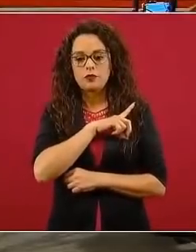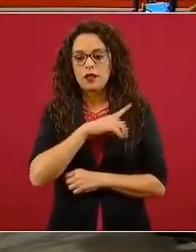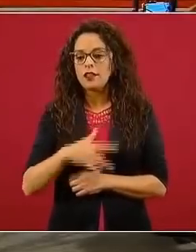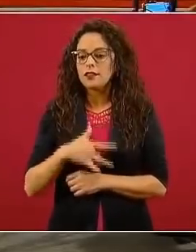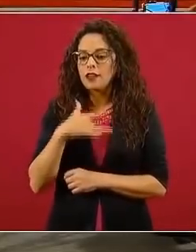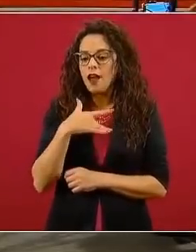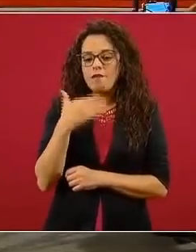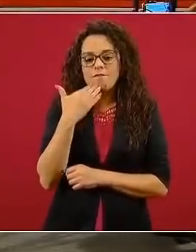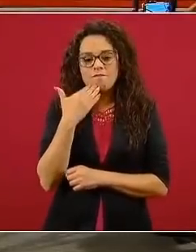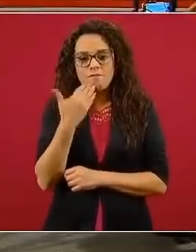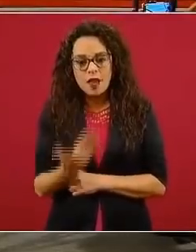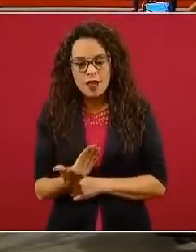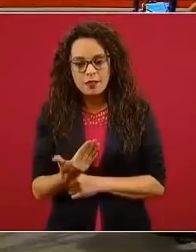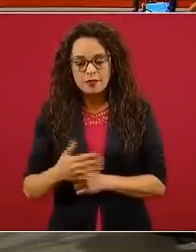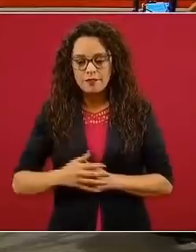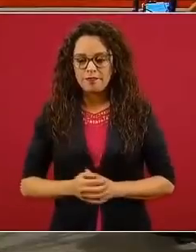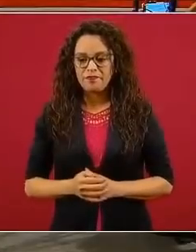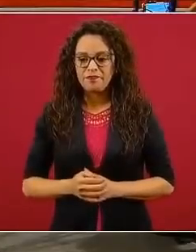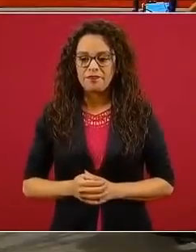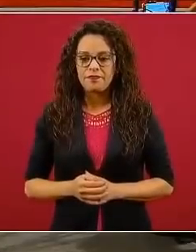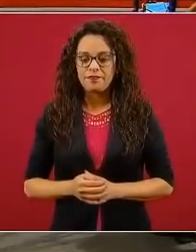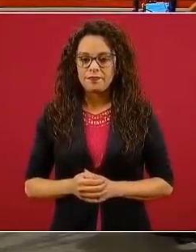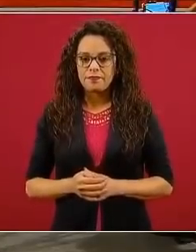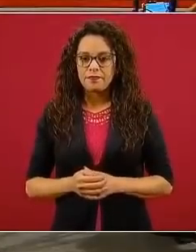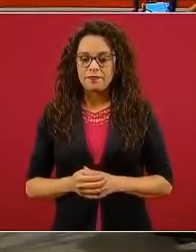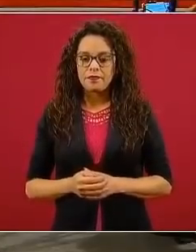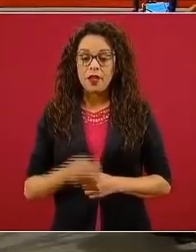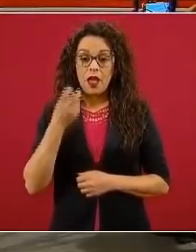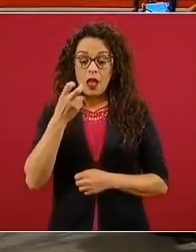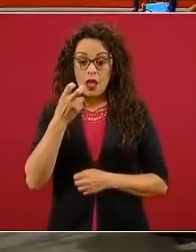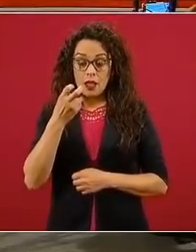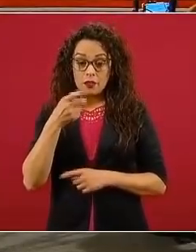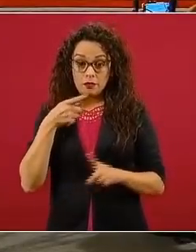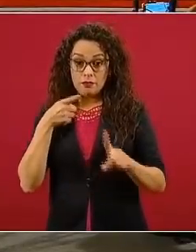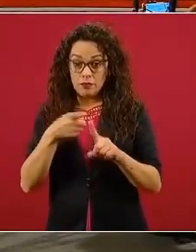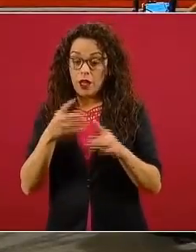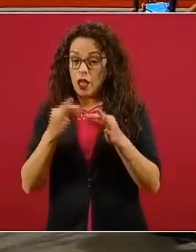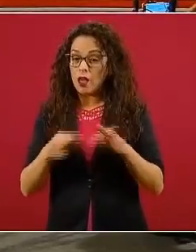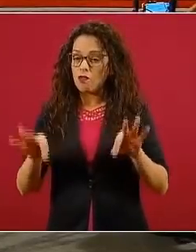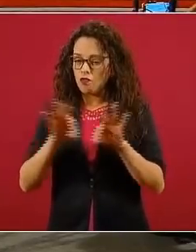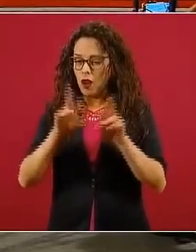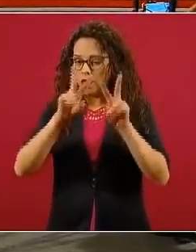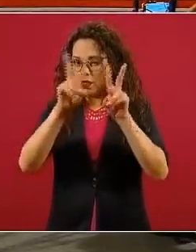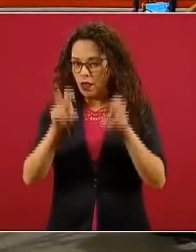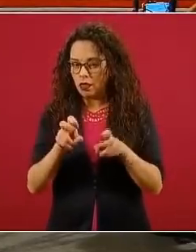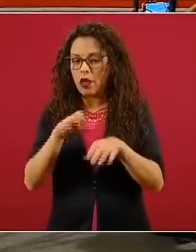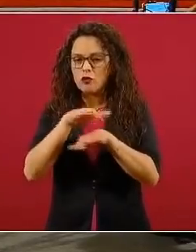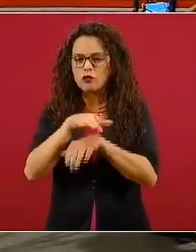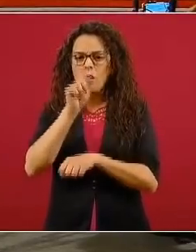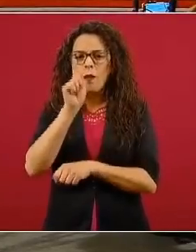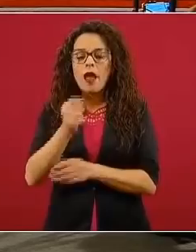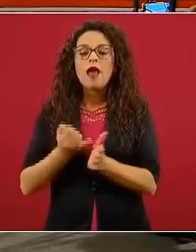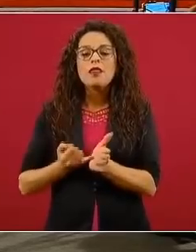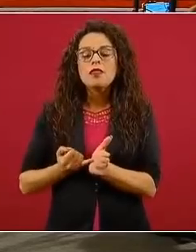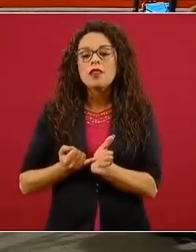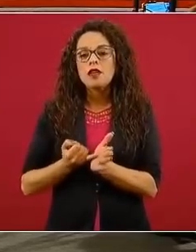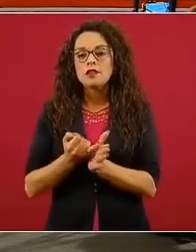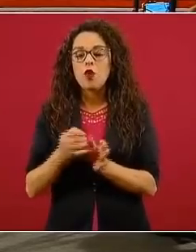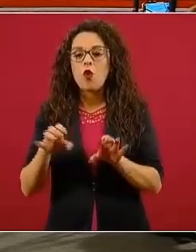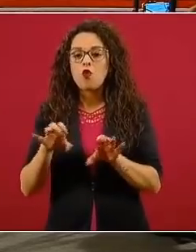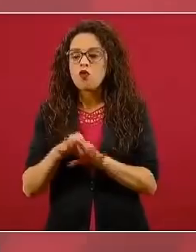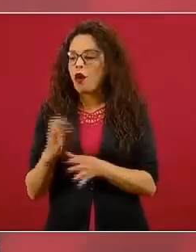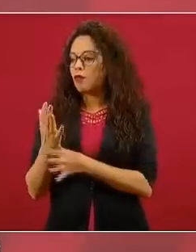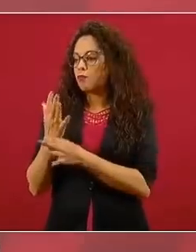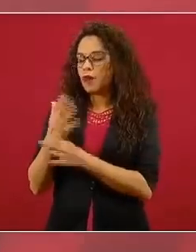Es muy importante el enfoque que hemos dado en esta asignatura sobre la toma de decisiones. Entonces, qué importante es